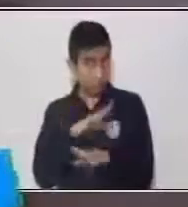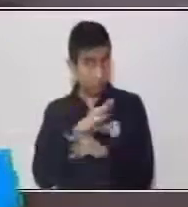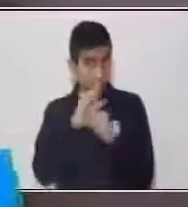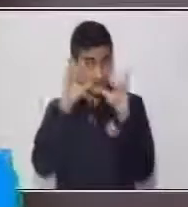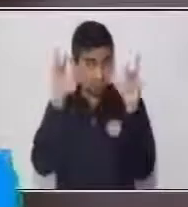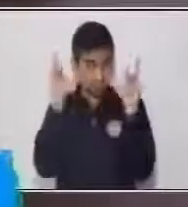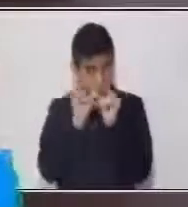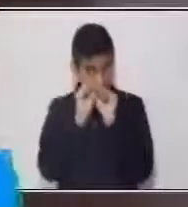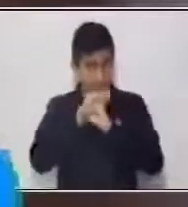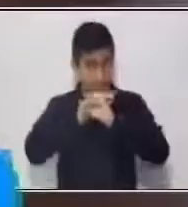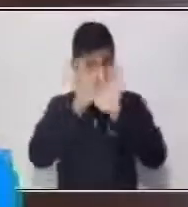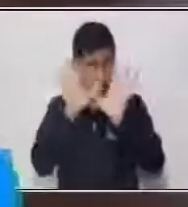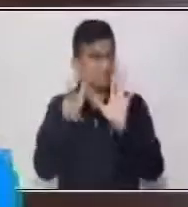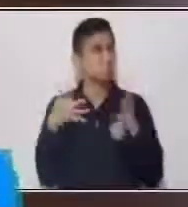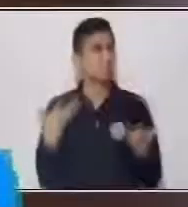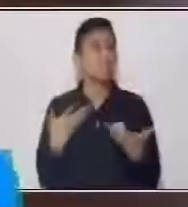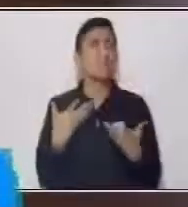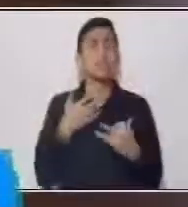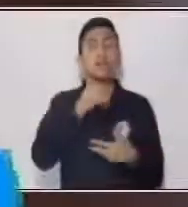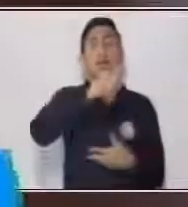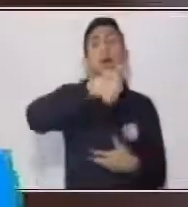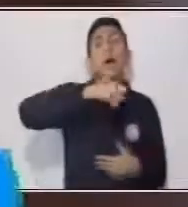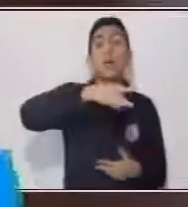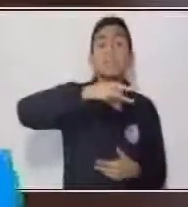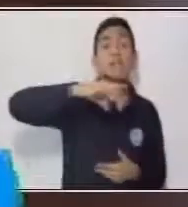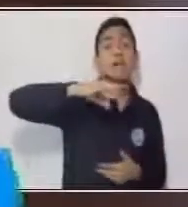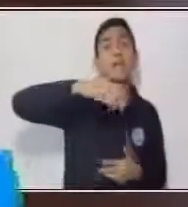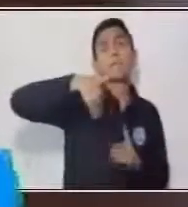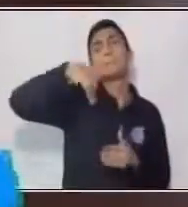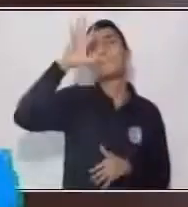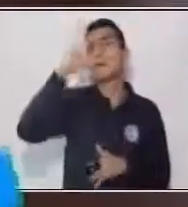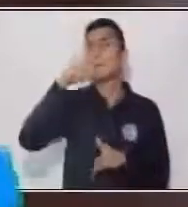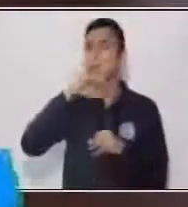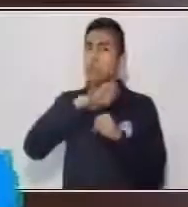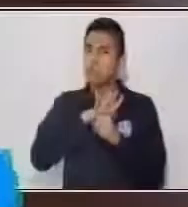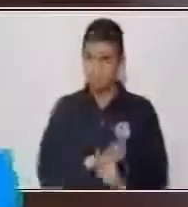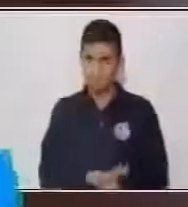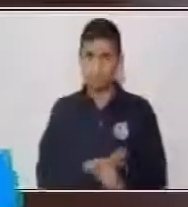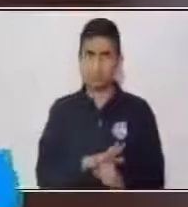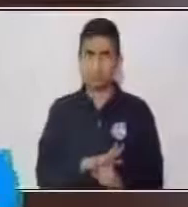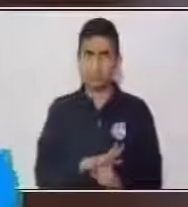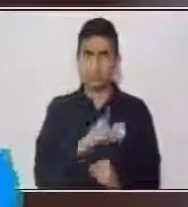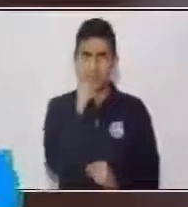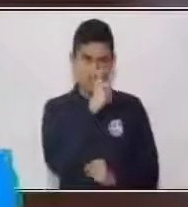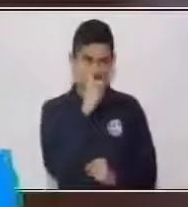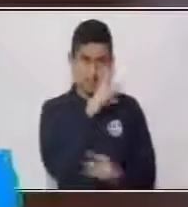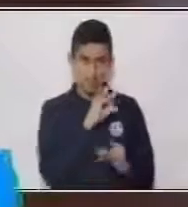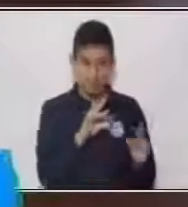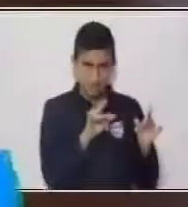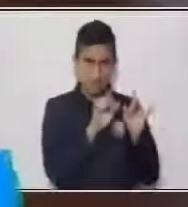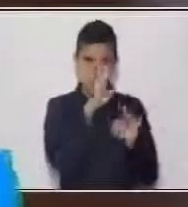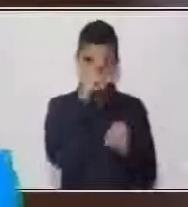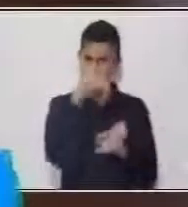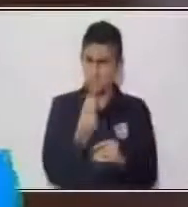sería, el agua salada es más densa que el agua sin sal, porque el agua salada